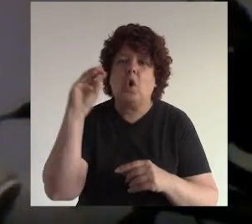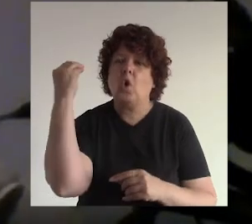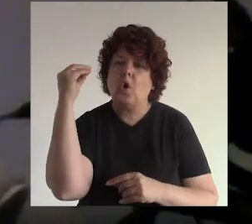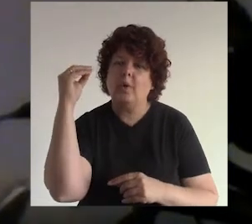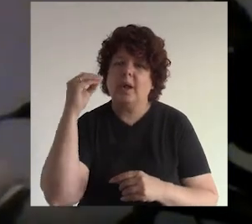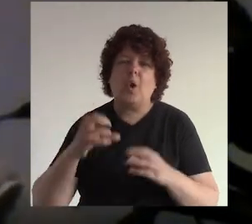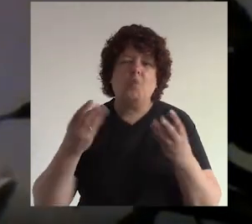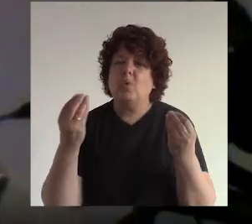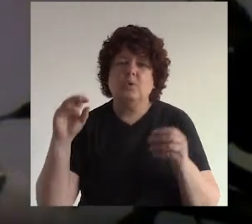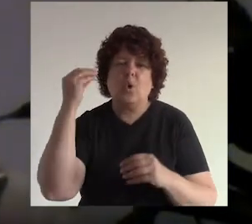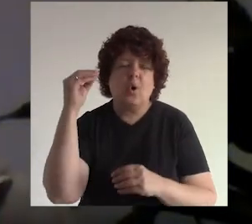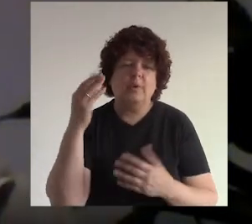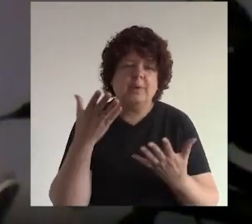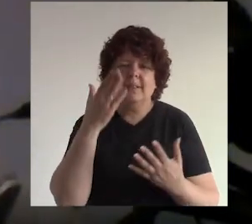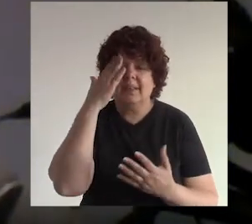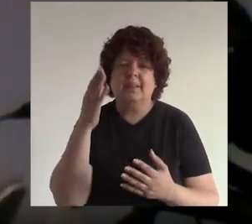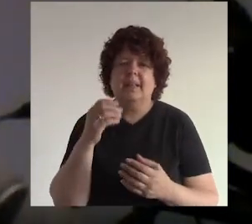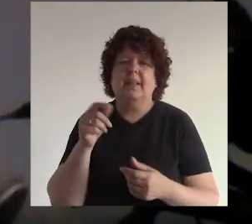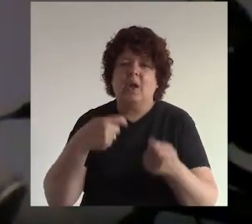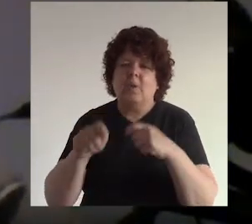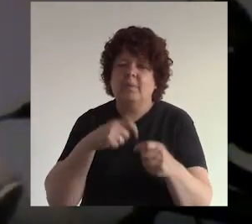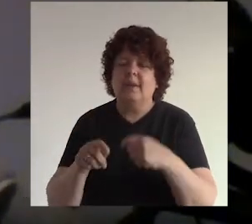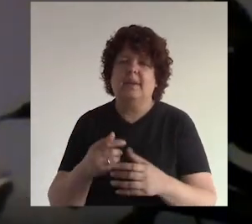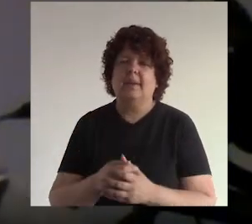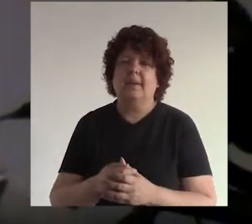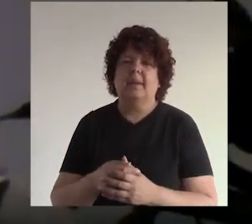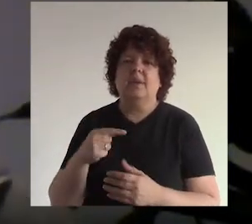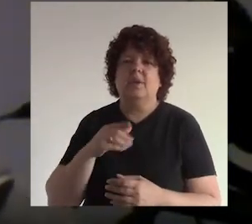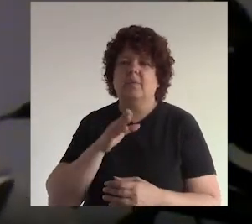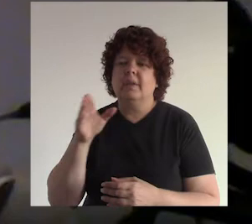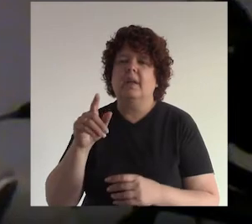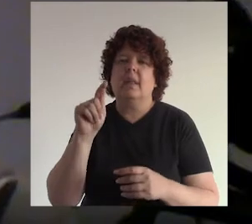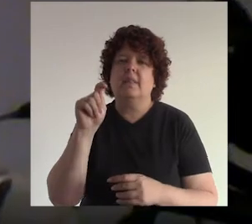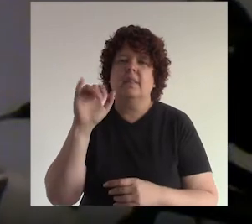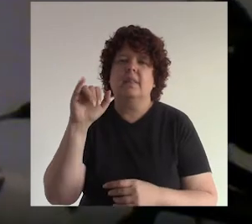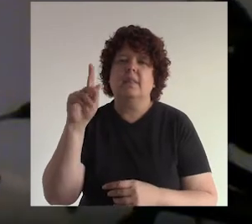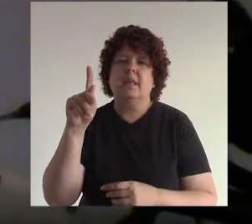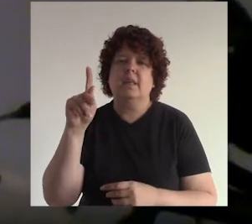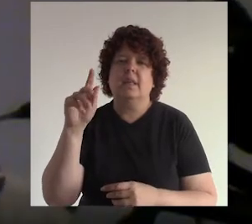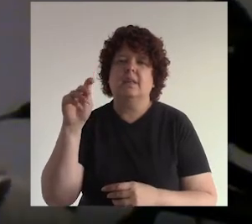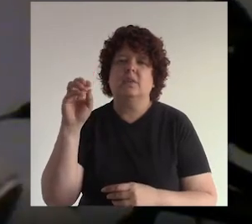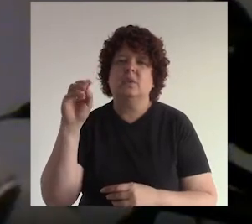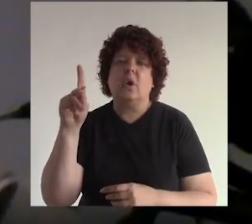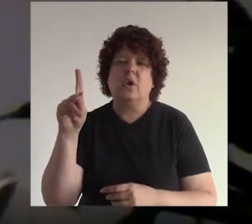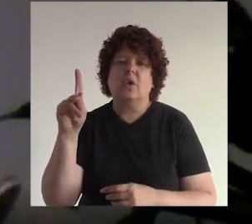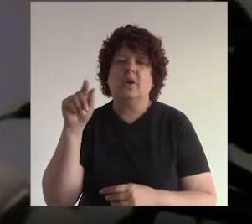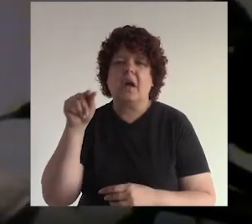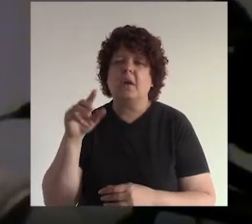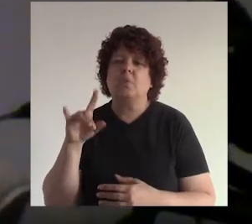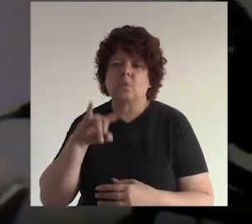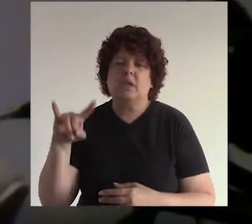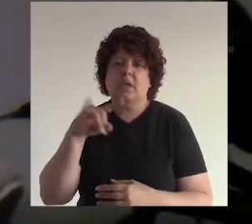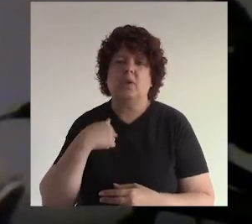¿no? para ampliar mis opciones a que a captar más clientes yo me iría a TikTok por ejemplo haría videos en TikTok con mi